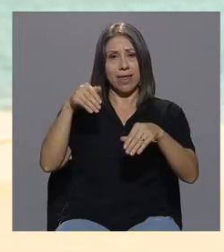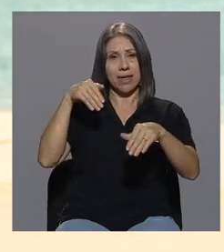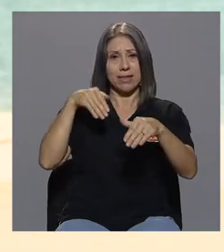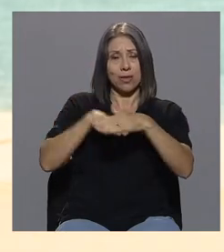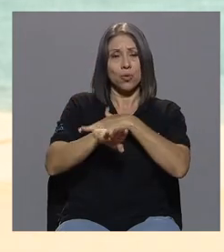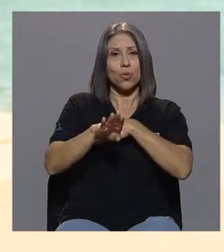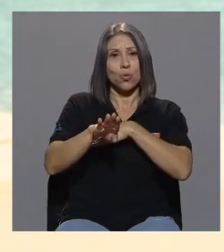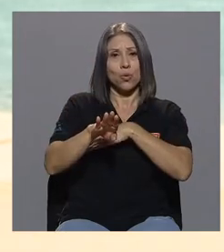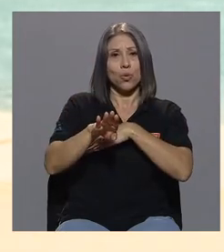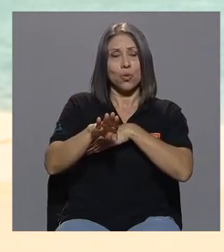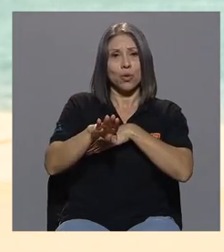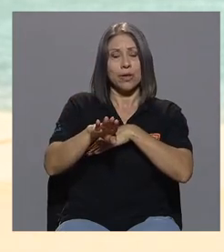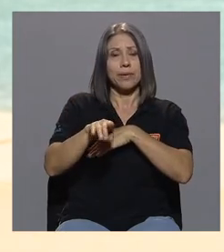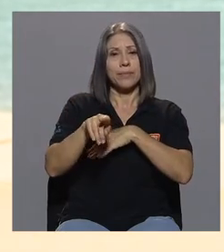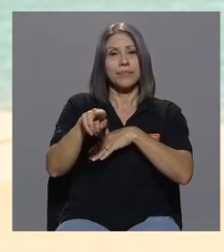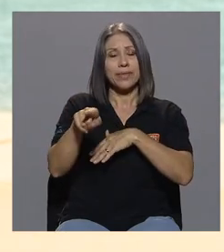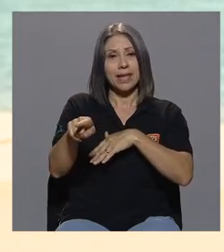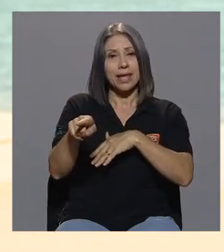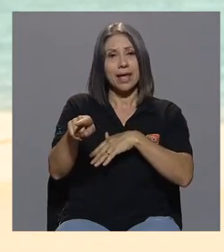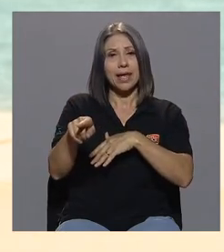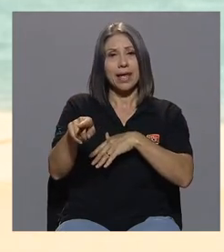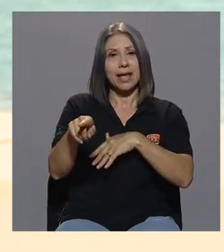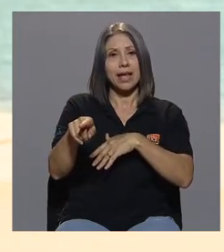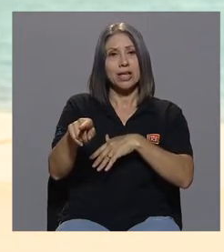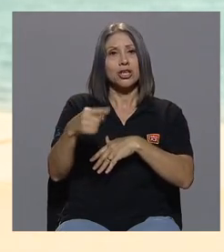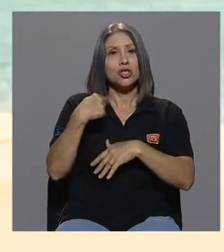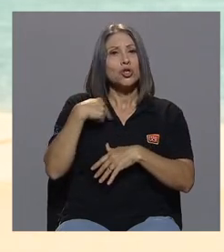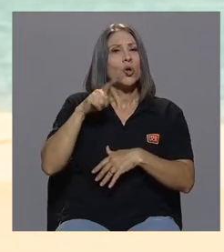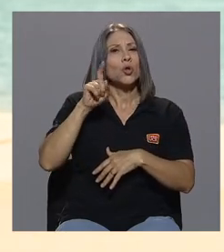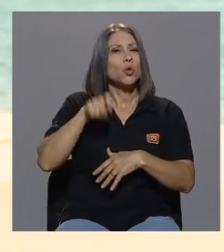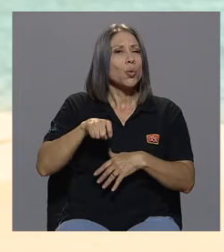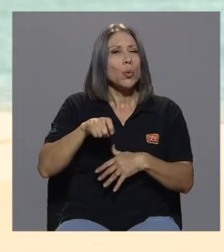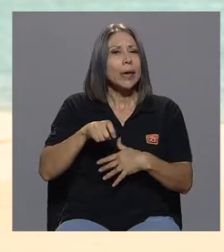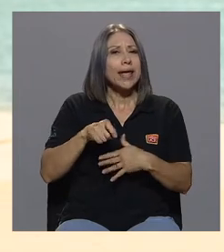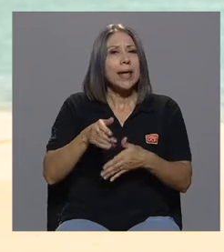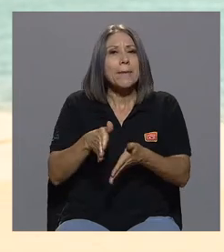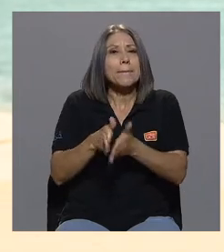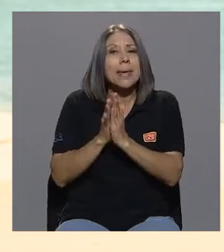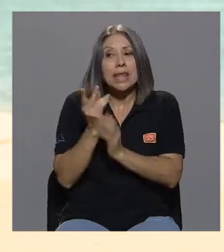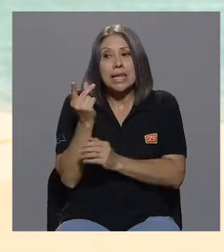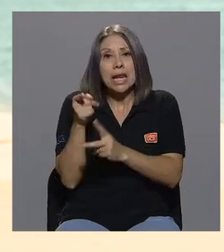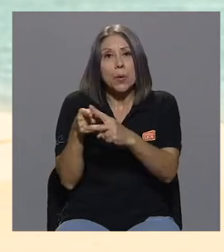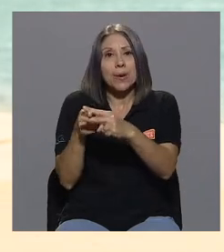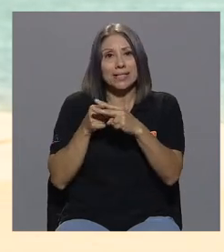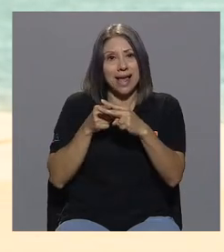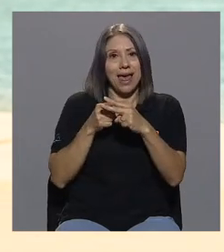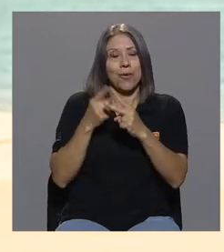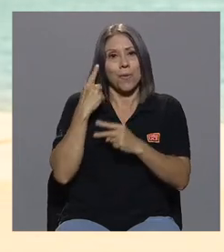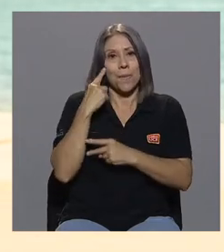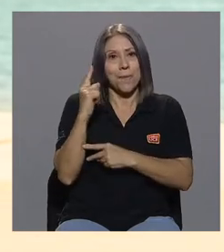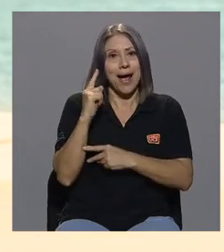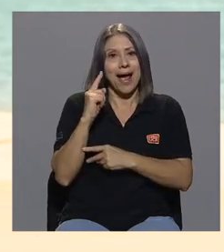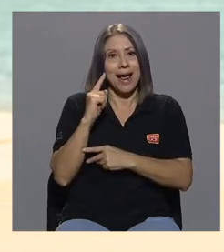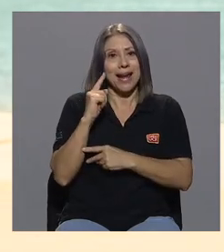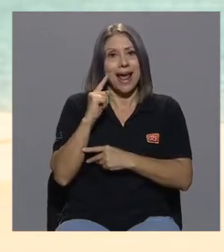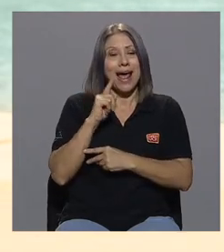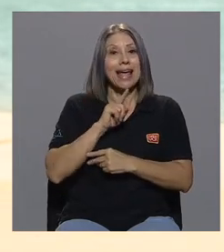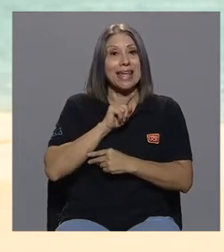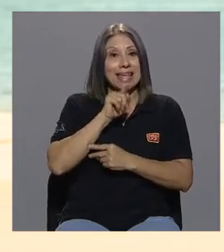examen, tuve que inclusive pedir dinero prestado para ir a hacer la prueba.